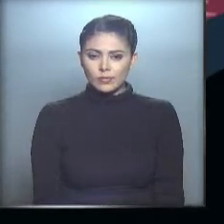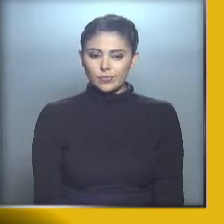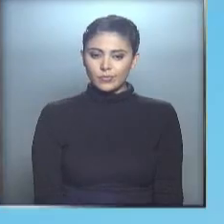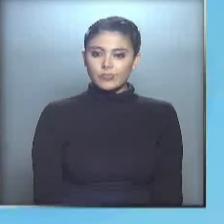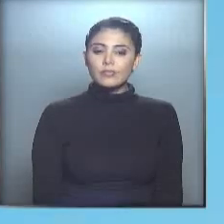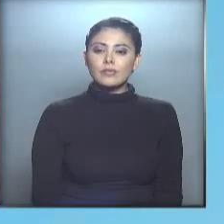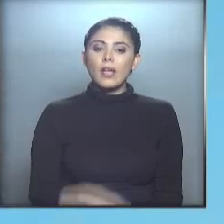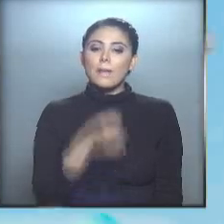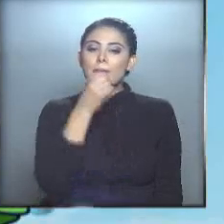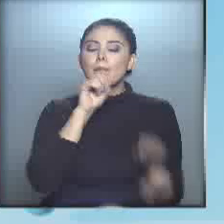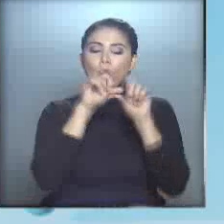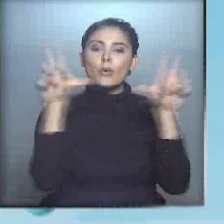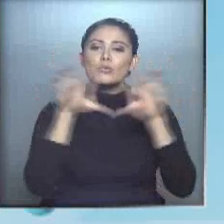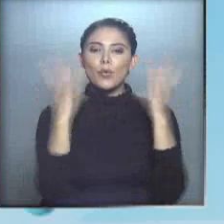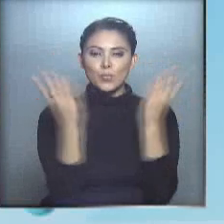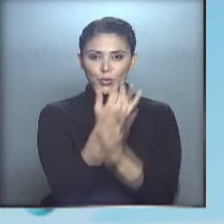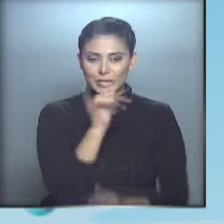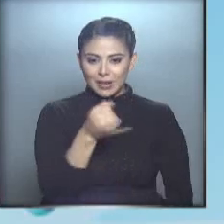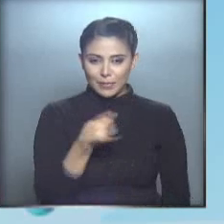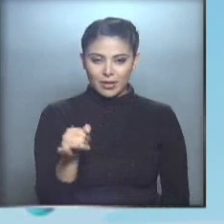¡El asombroso mundo de samba! ¡Sí, sí, sí, sí!